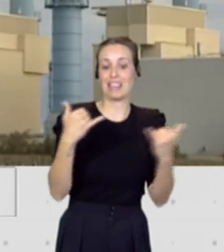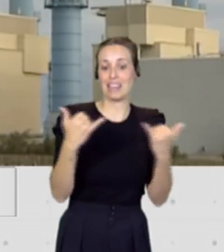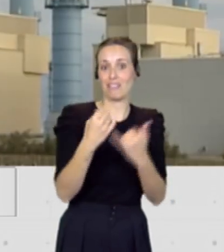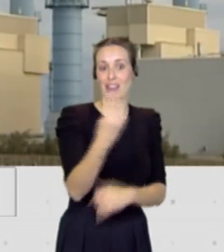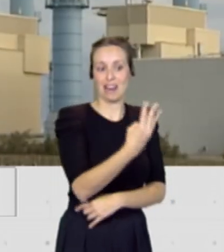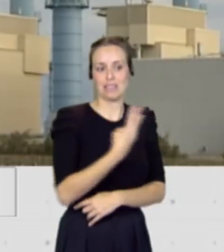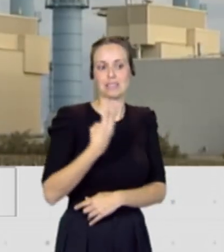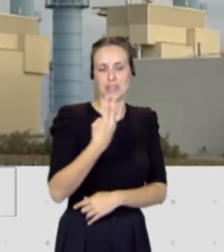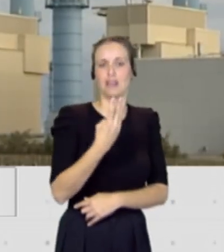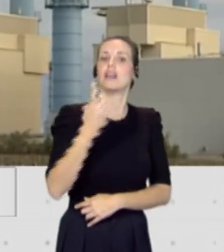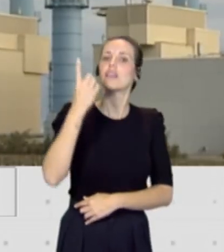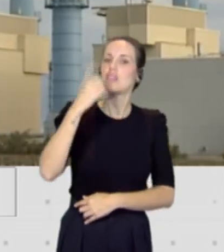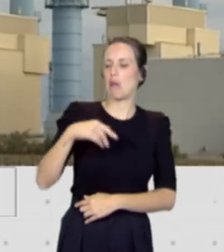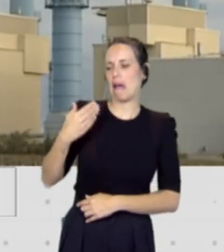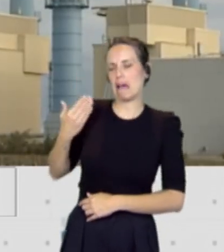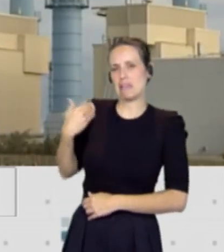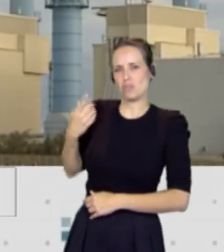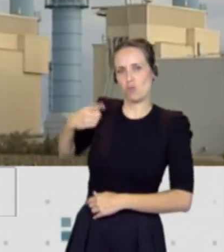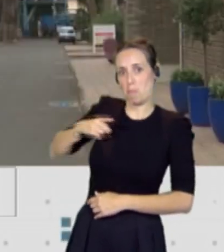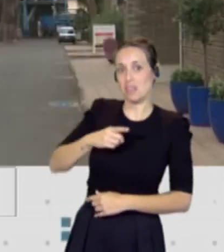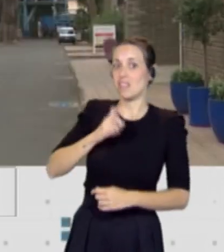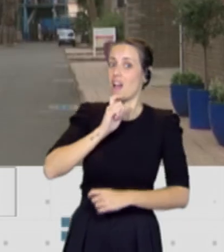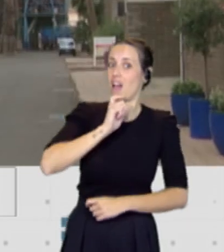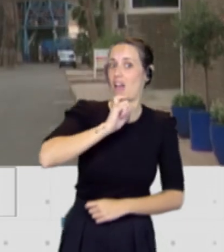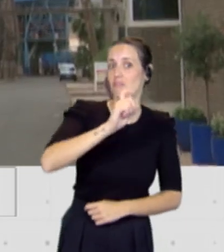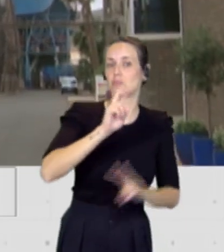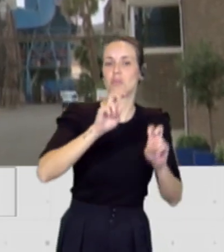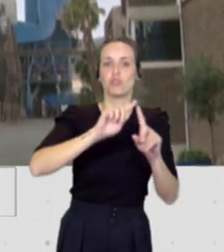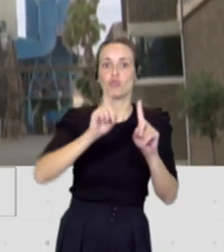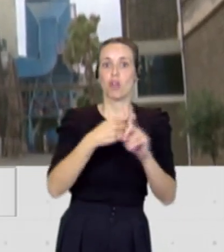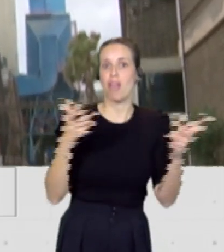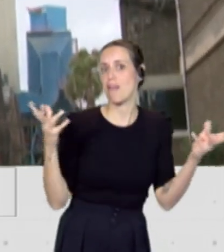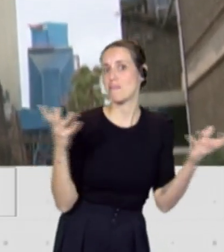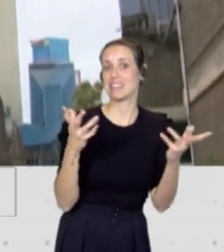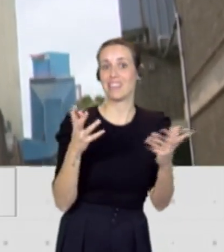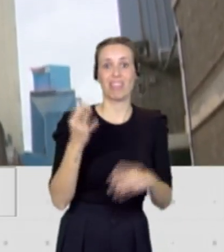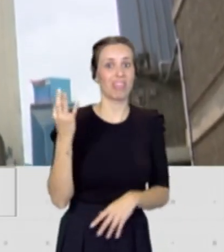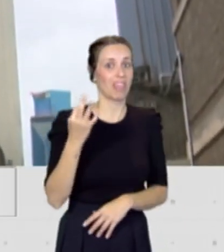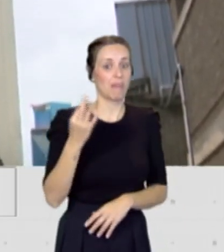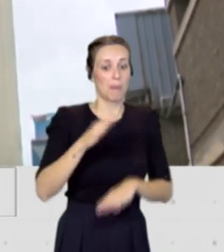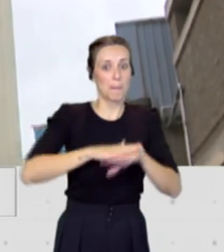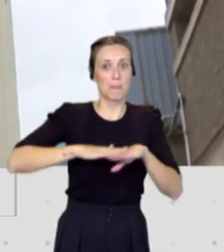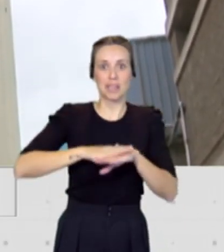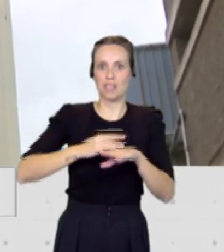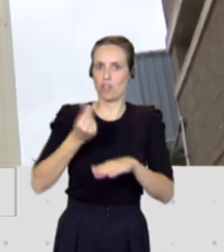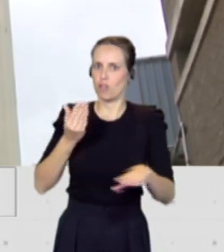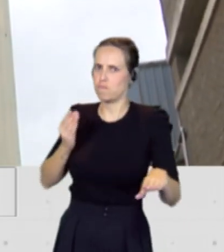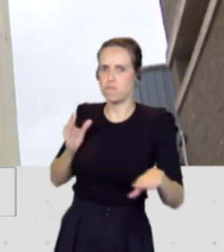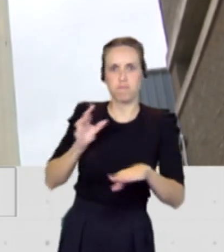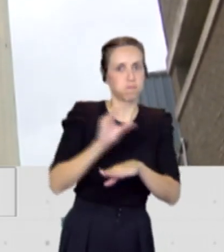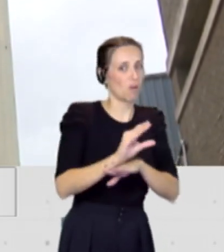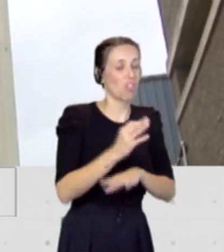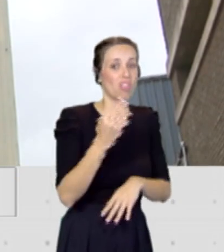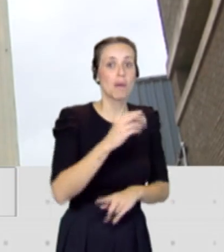también anunciamos esas soluciones de emergencia con una apuesta económica por parte del Ministerio y por un trabajo técnico